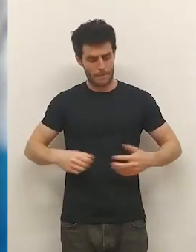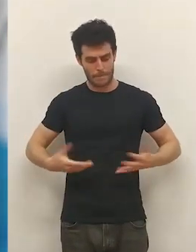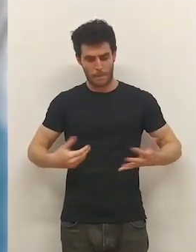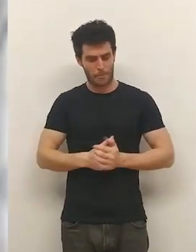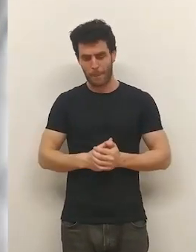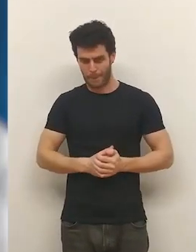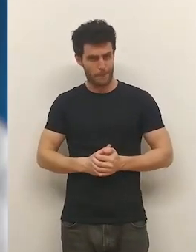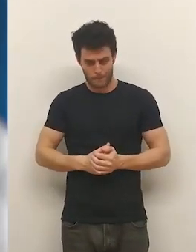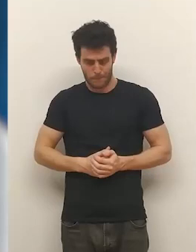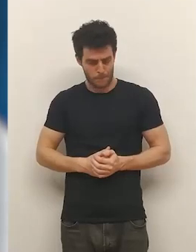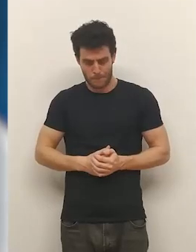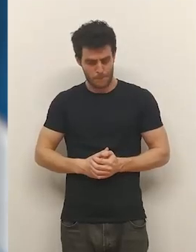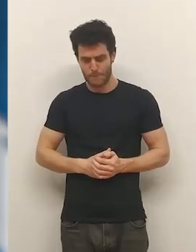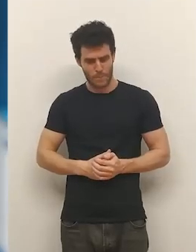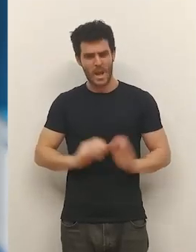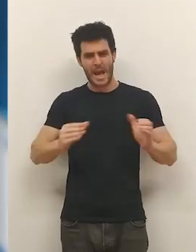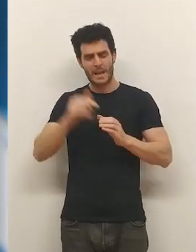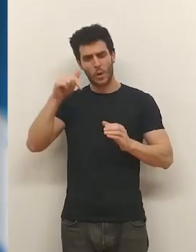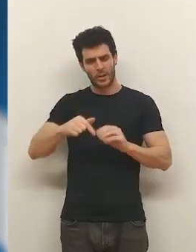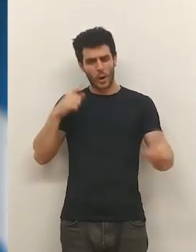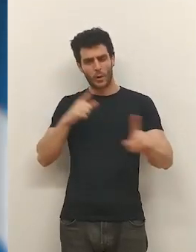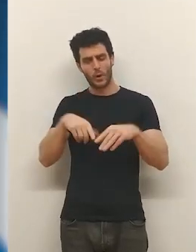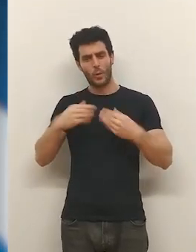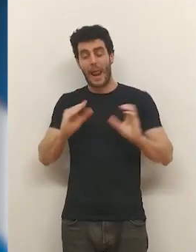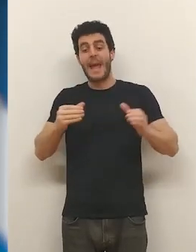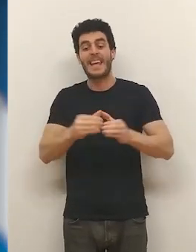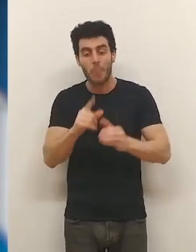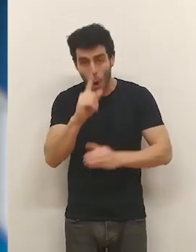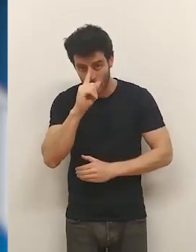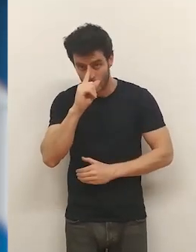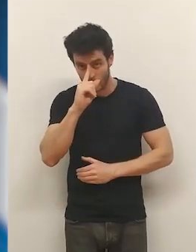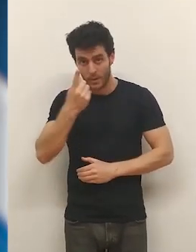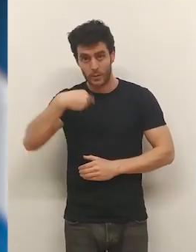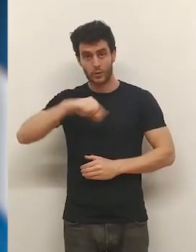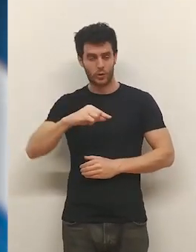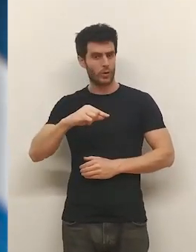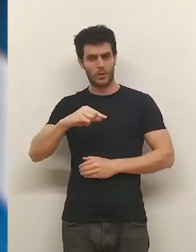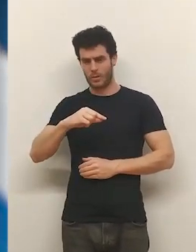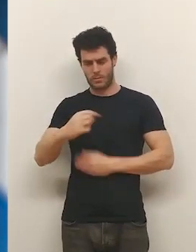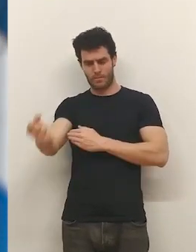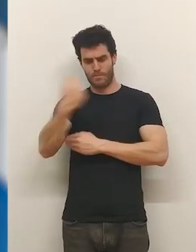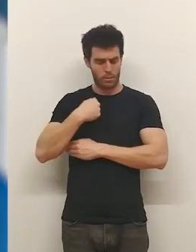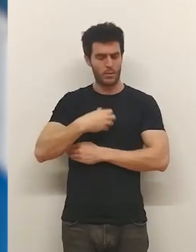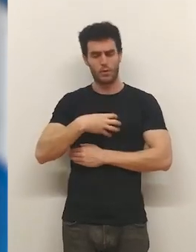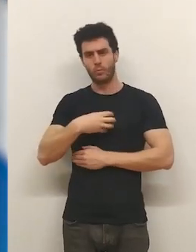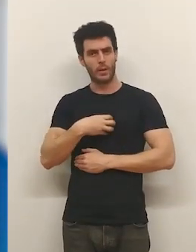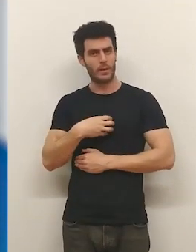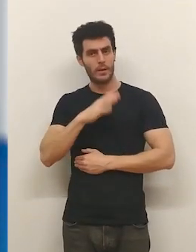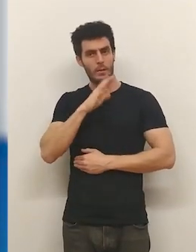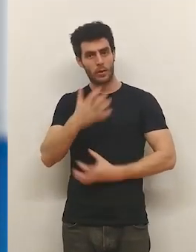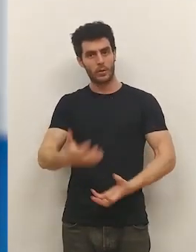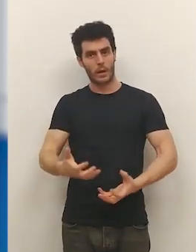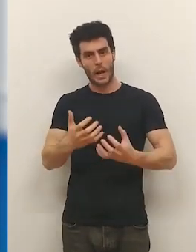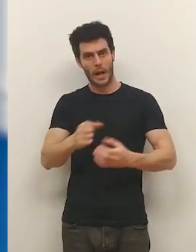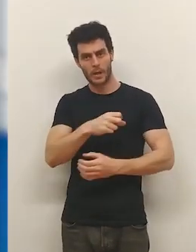el gen de este equipo es que como equipo somos invencibles. Y es que